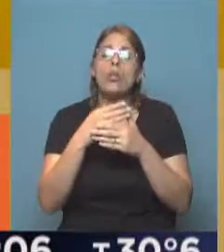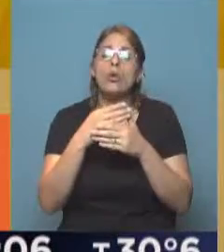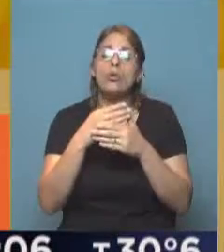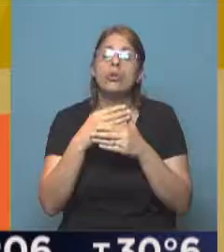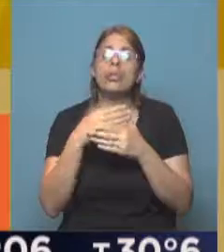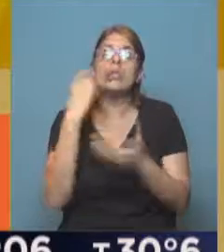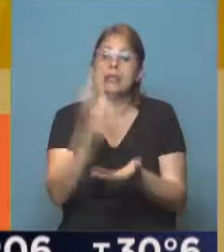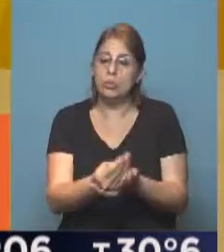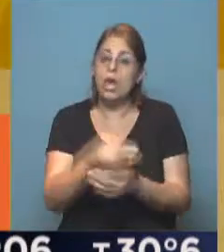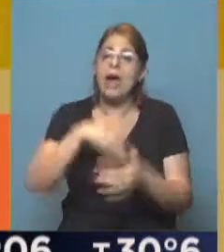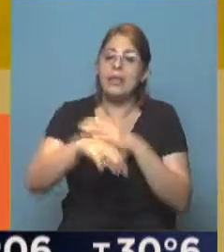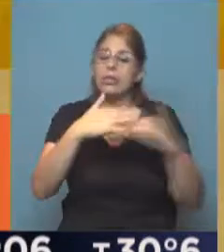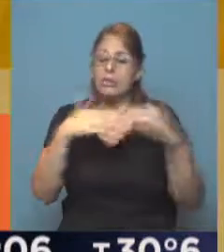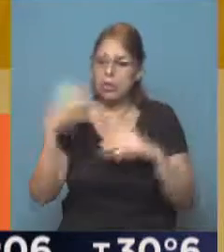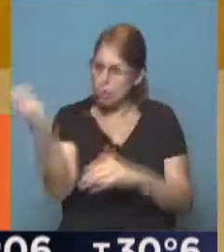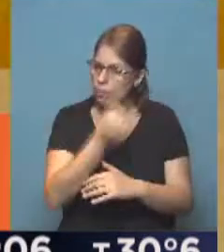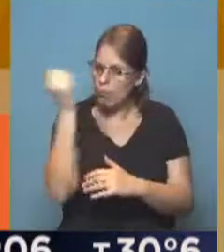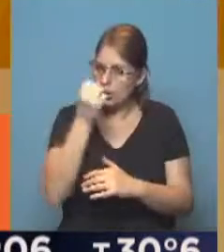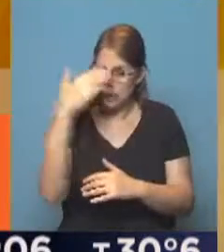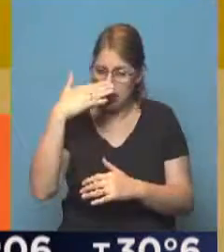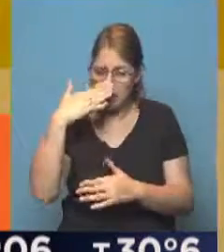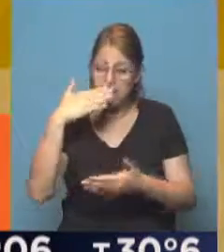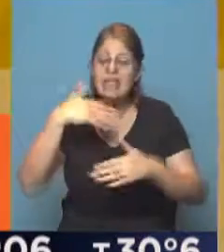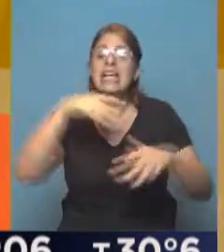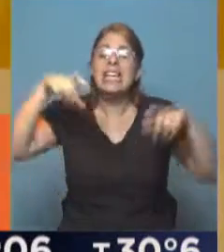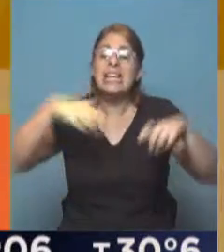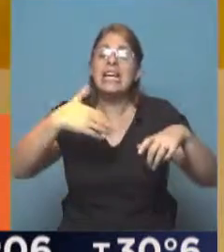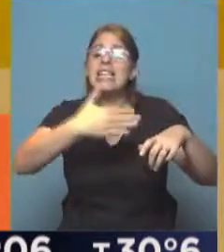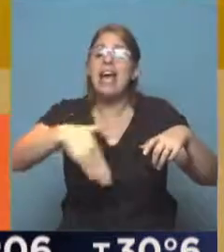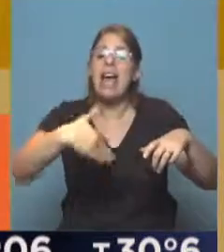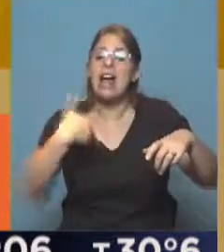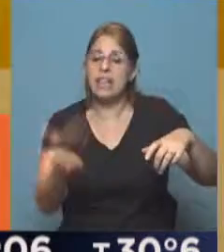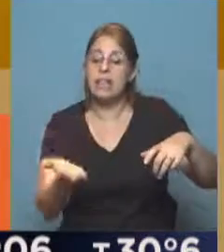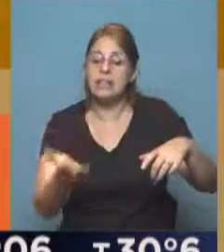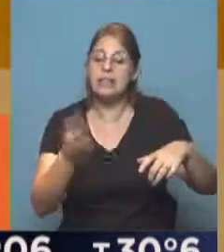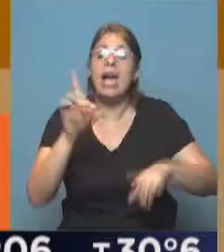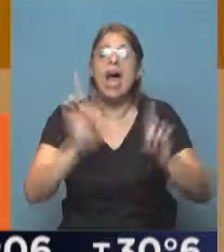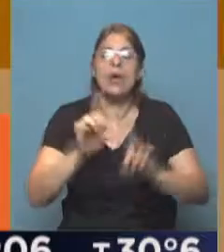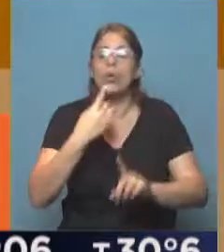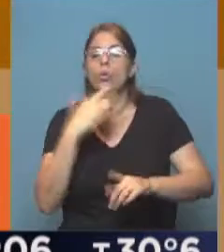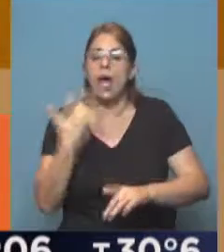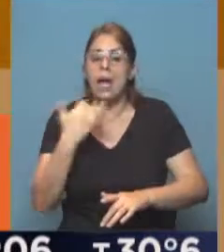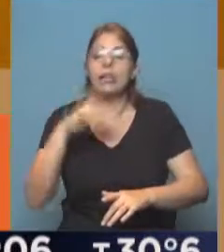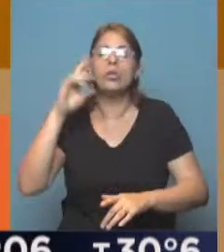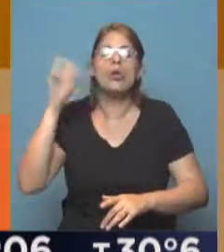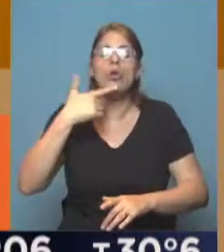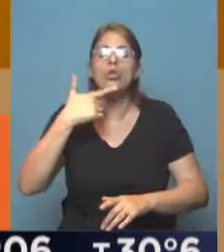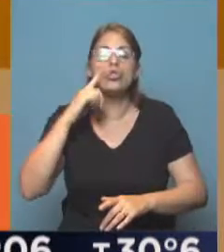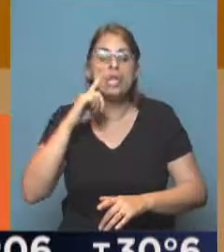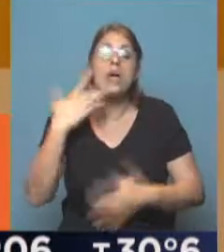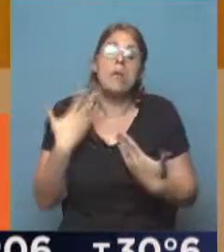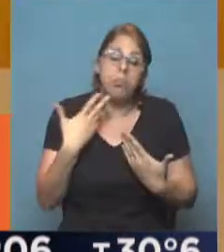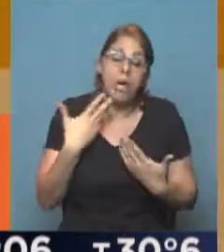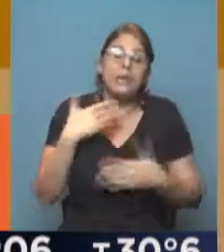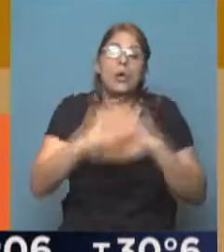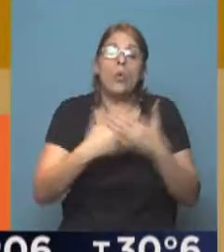de tanta trascendencia. Después, de mitad de cancha en adelante, más allá de alguna incógnita que se plantea con Iván Rossi, que puede llegar a ocupar un